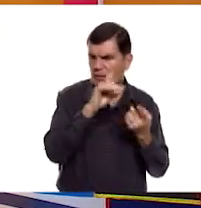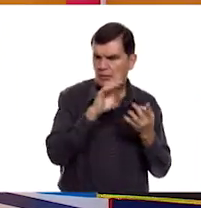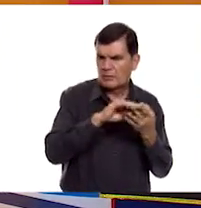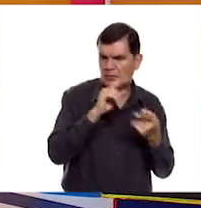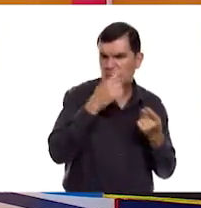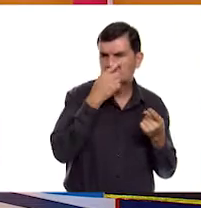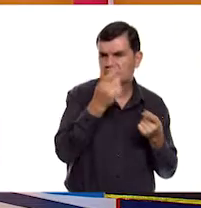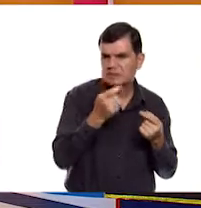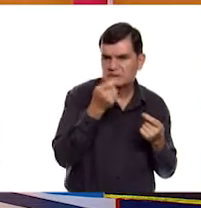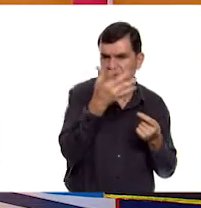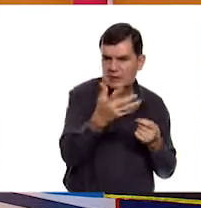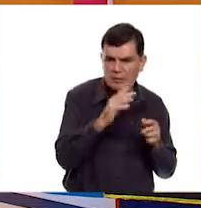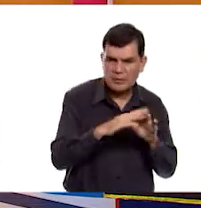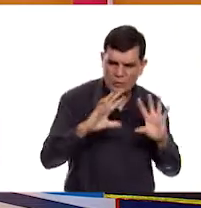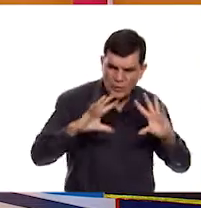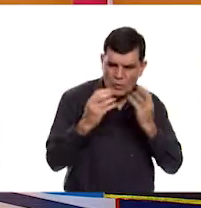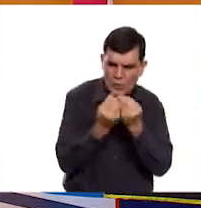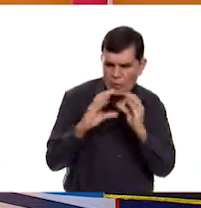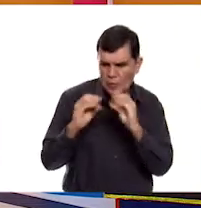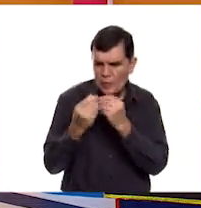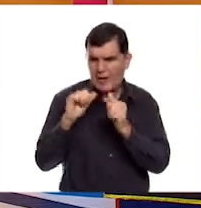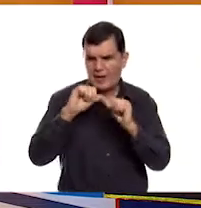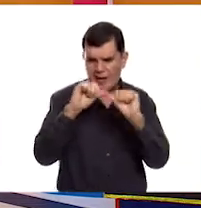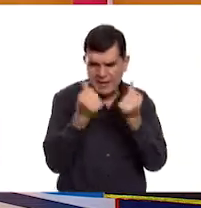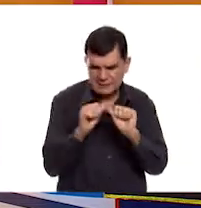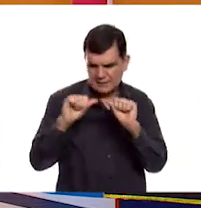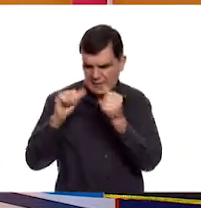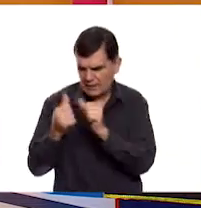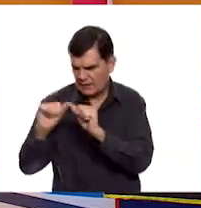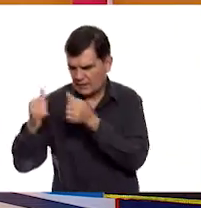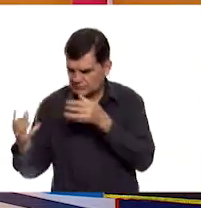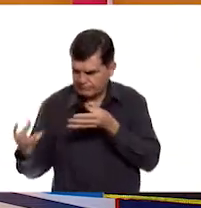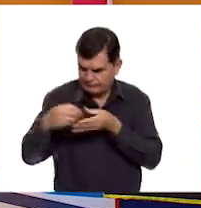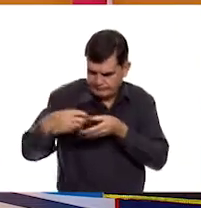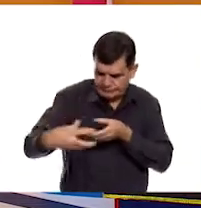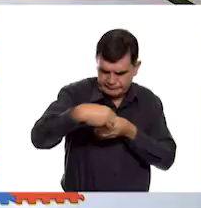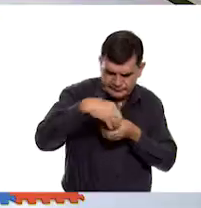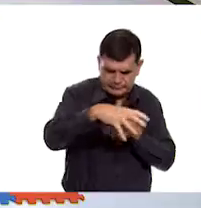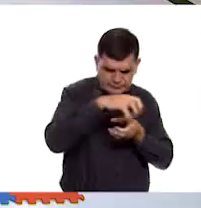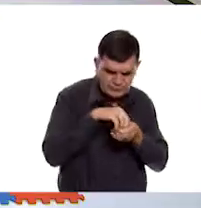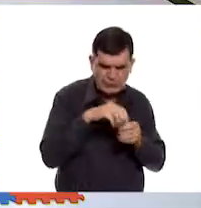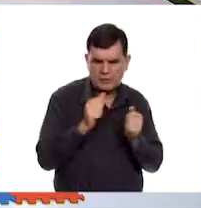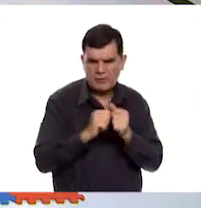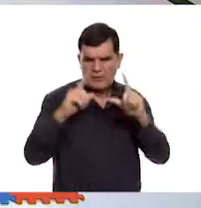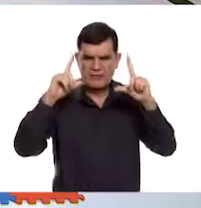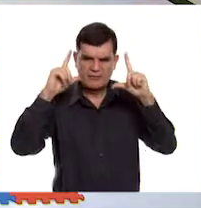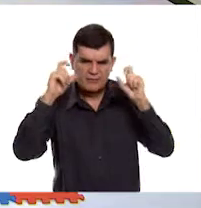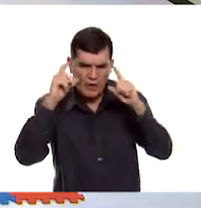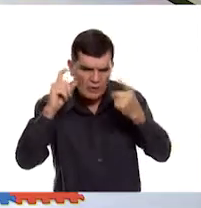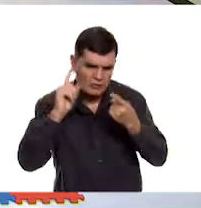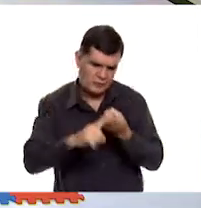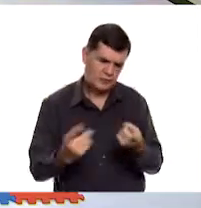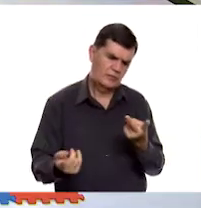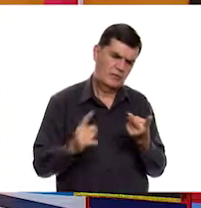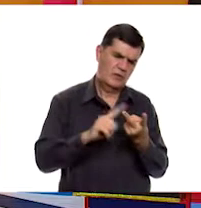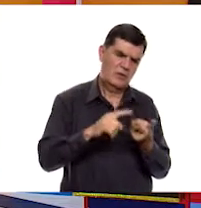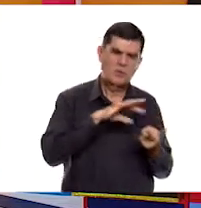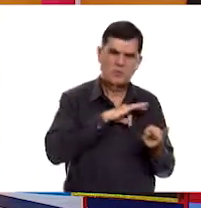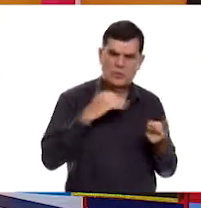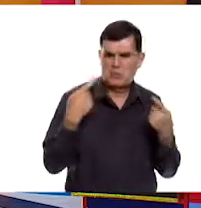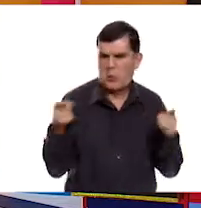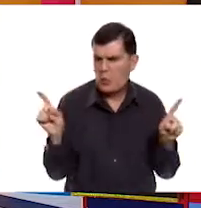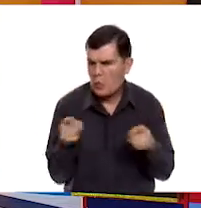autores lo dicen como la suma de otras artes al performance. Y utilizamos la fotografía, podemos utilizar